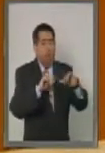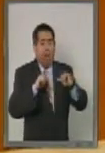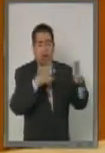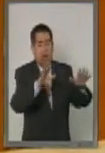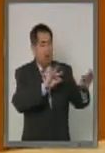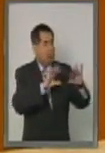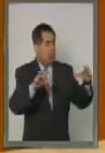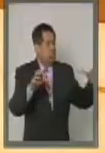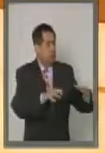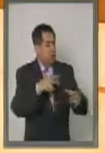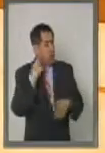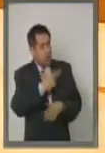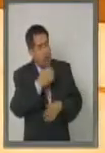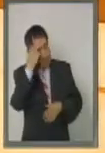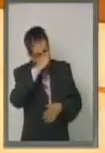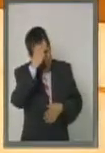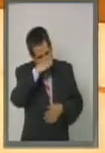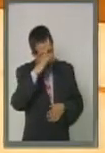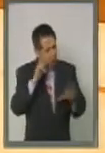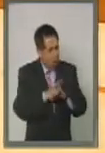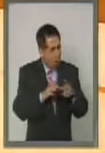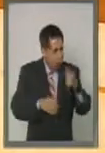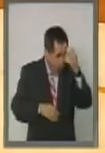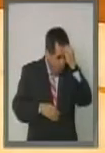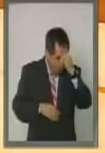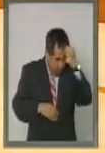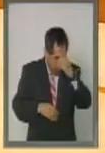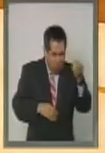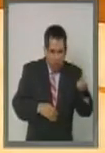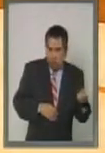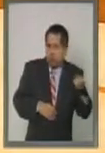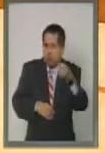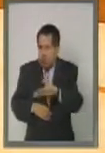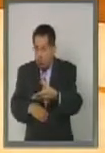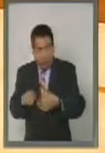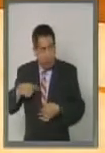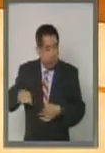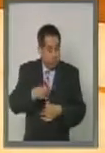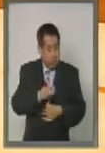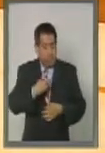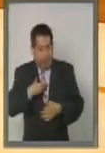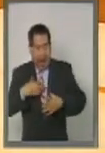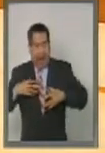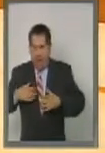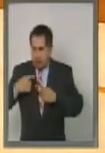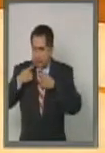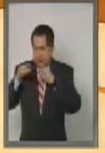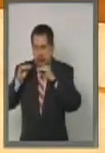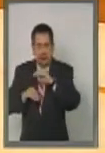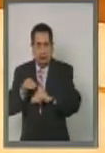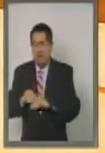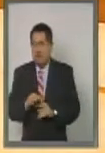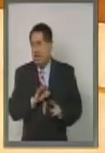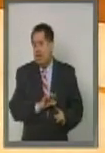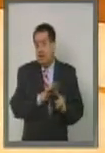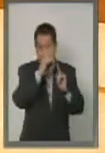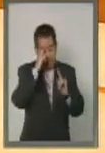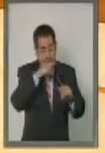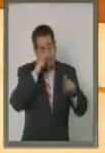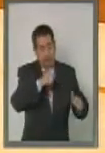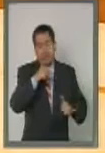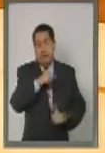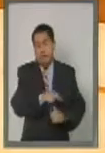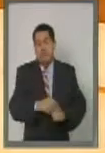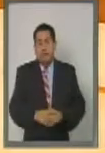experiencia en la atención a víctimas precisamente una instancia especializada para ello.